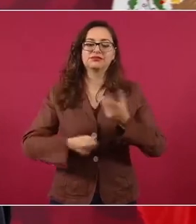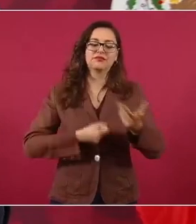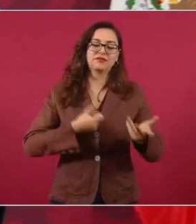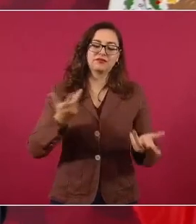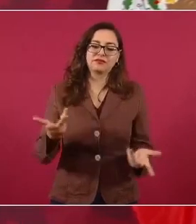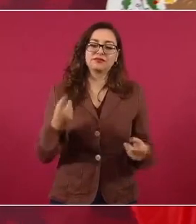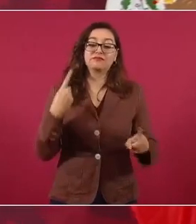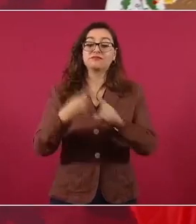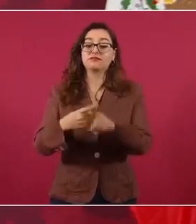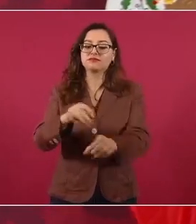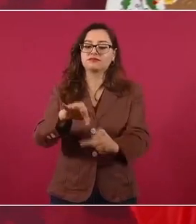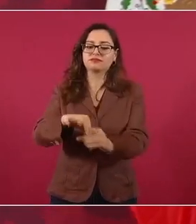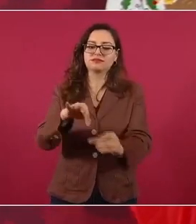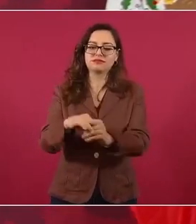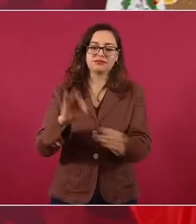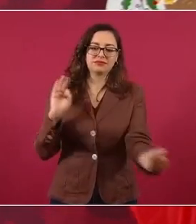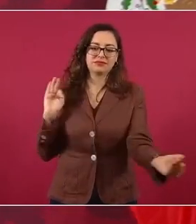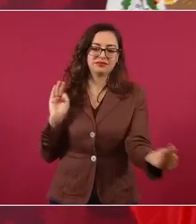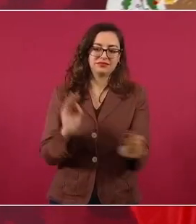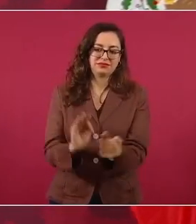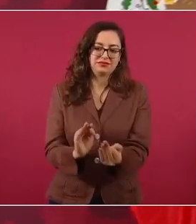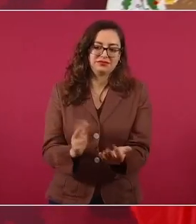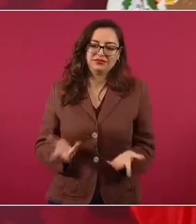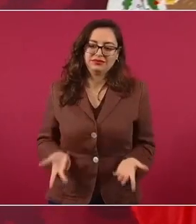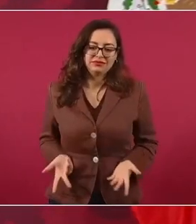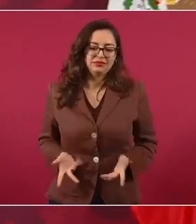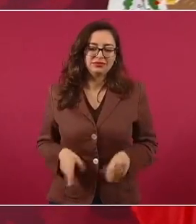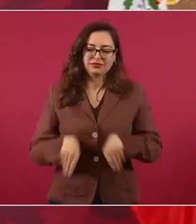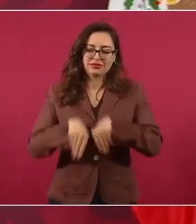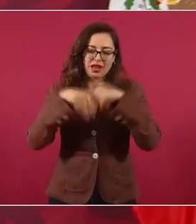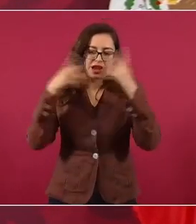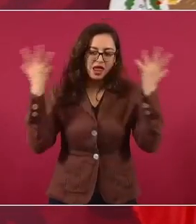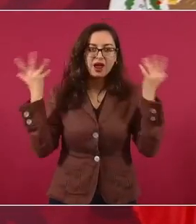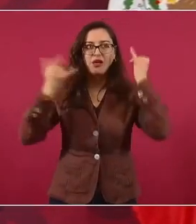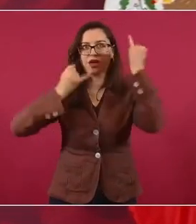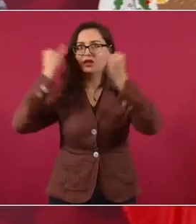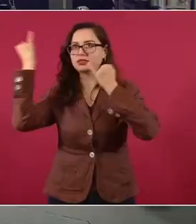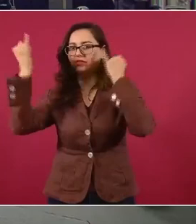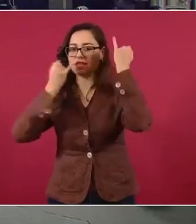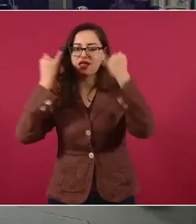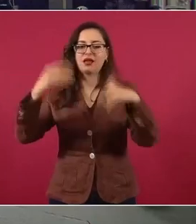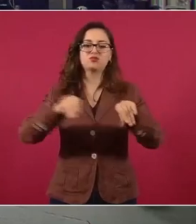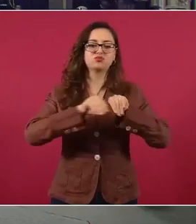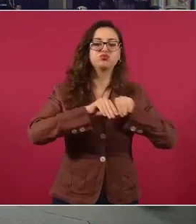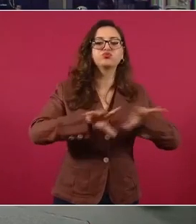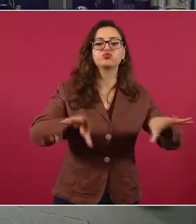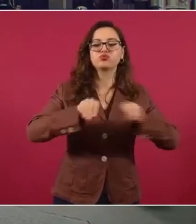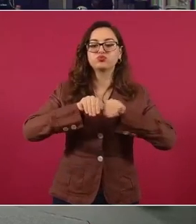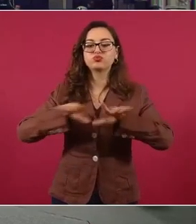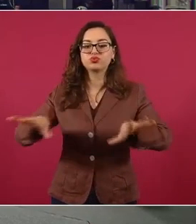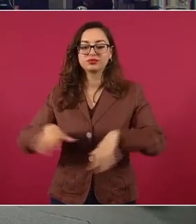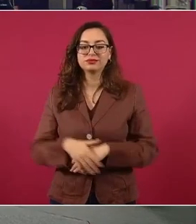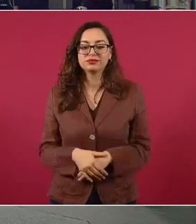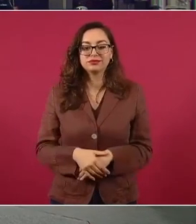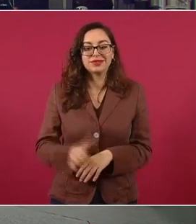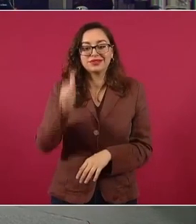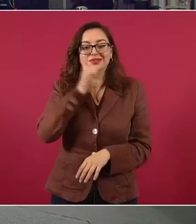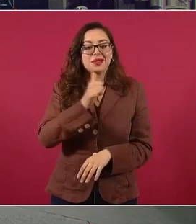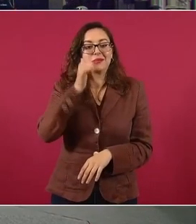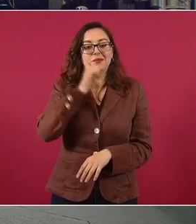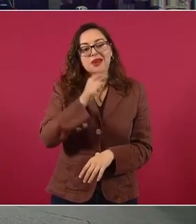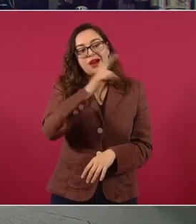que siempre agarran de bandera